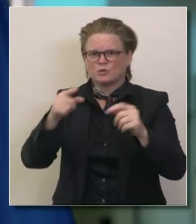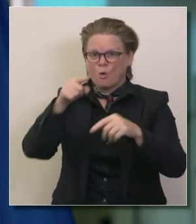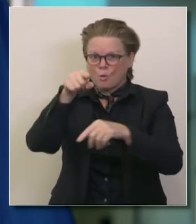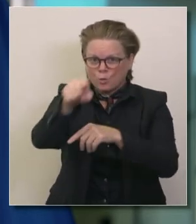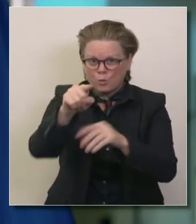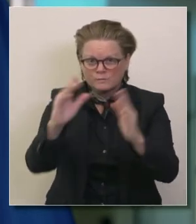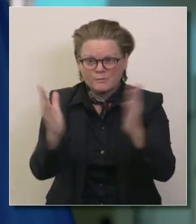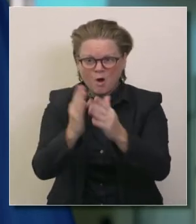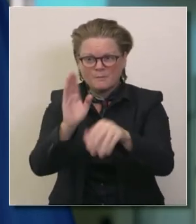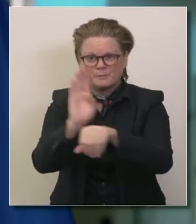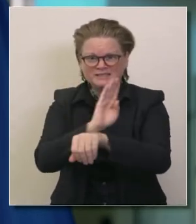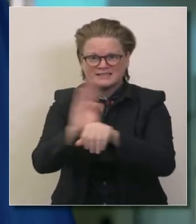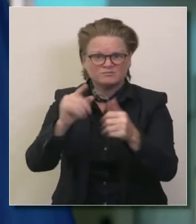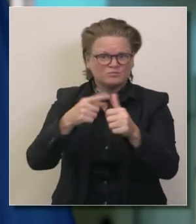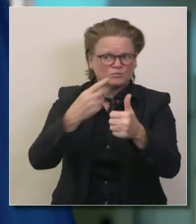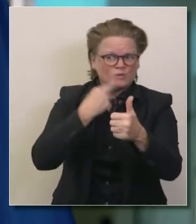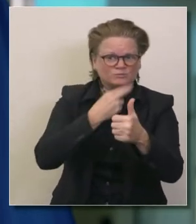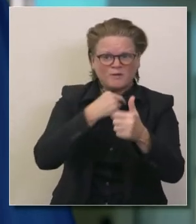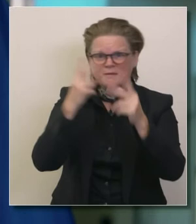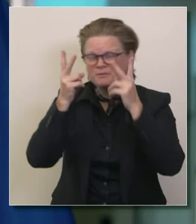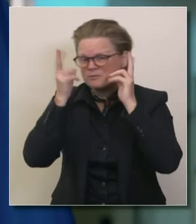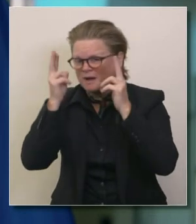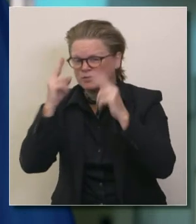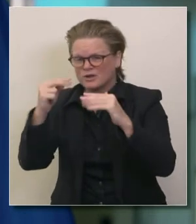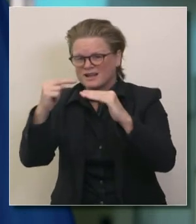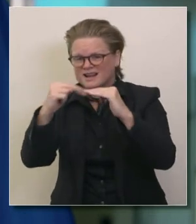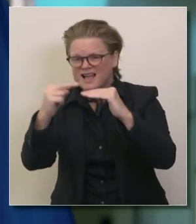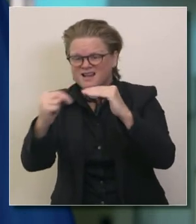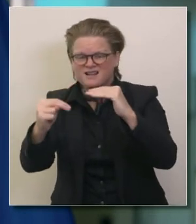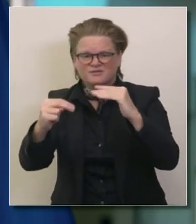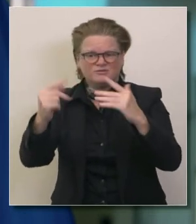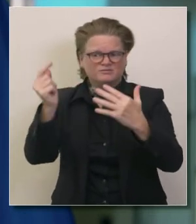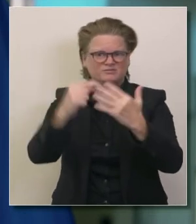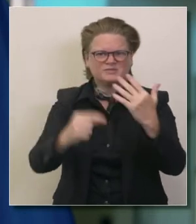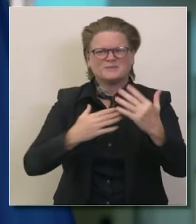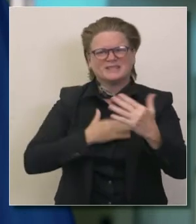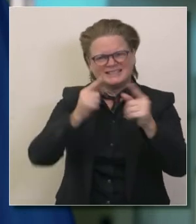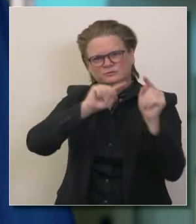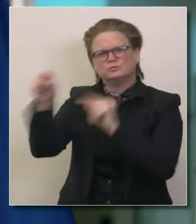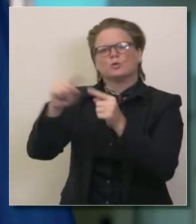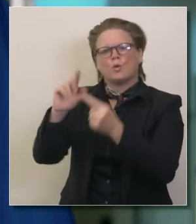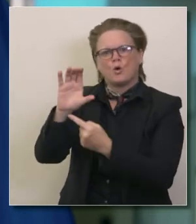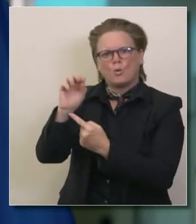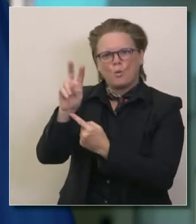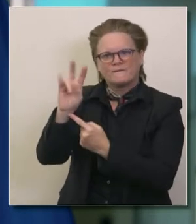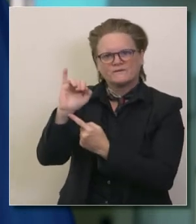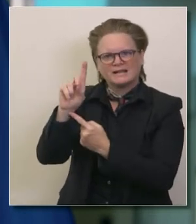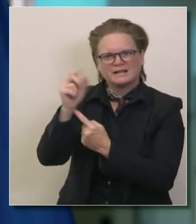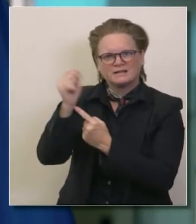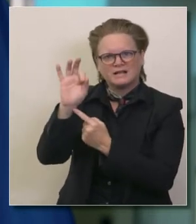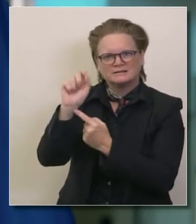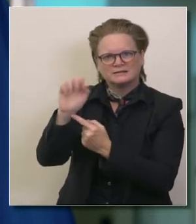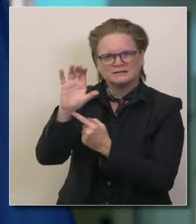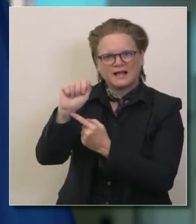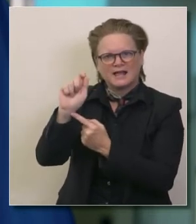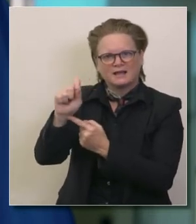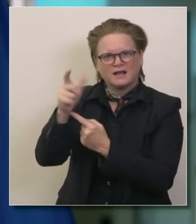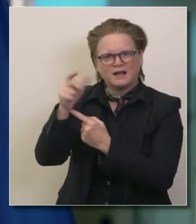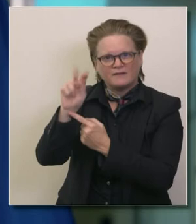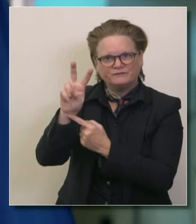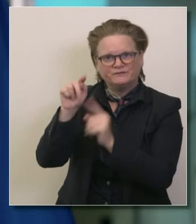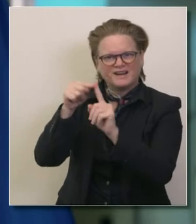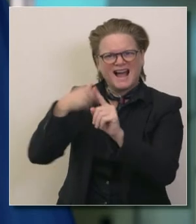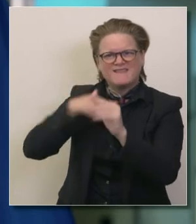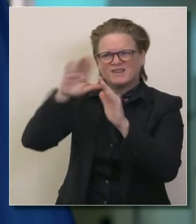distribuidos si es usted un pequeño negocio les insto a que vayan a covid19.ca.gov a